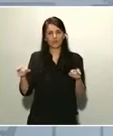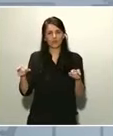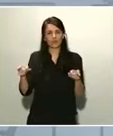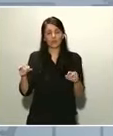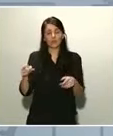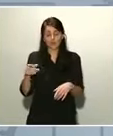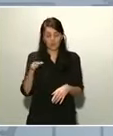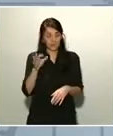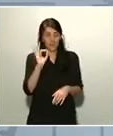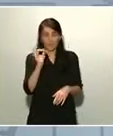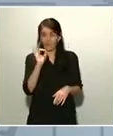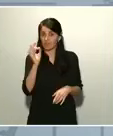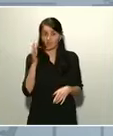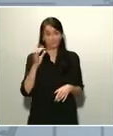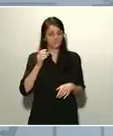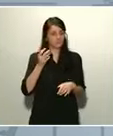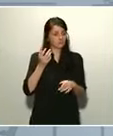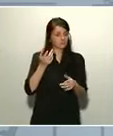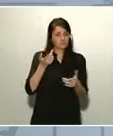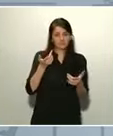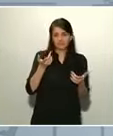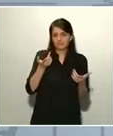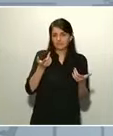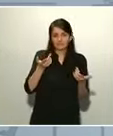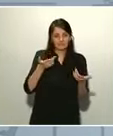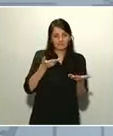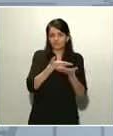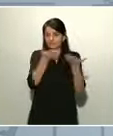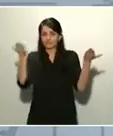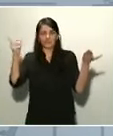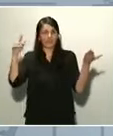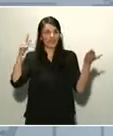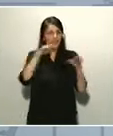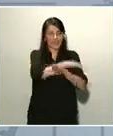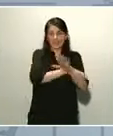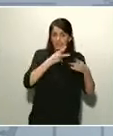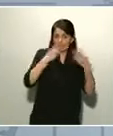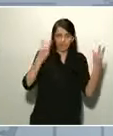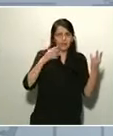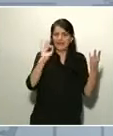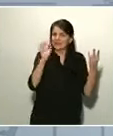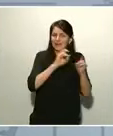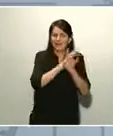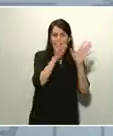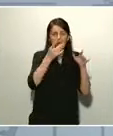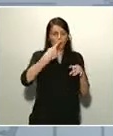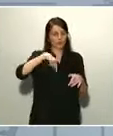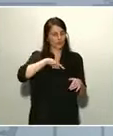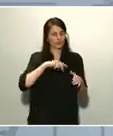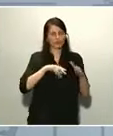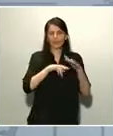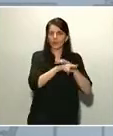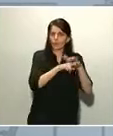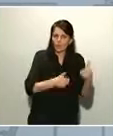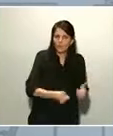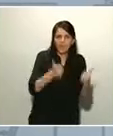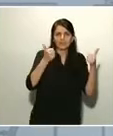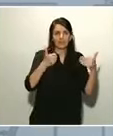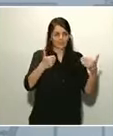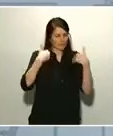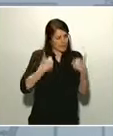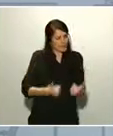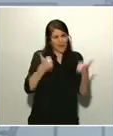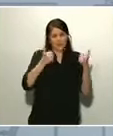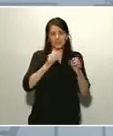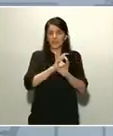administraciones públicas. Son, somos sin duda alguna, los que tenemos más medios y más responsabilidad. Y ahora debemos centrarnos en las